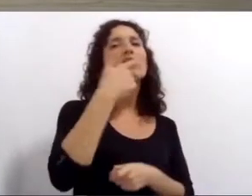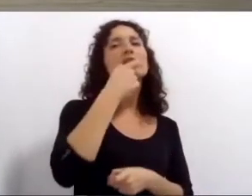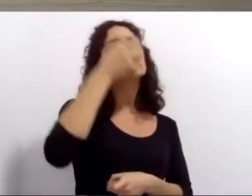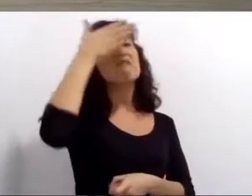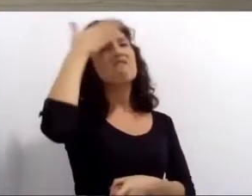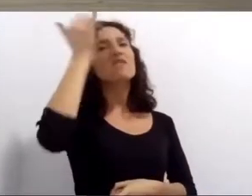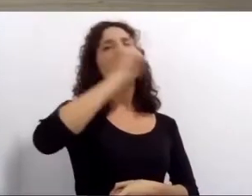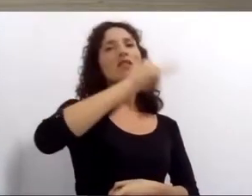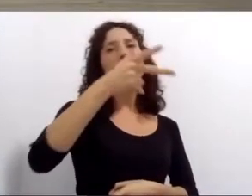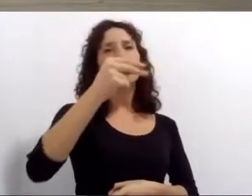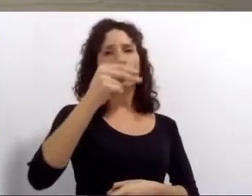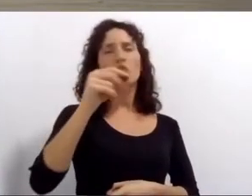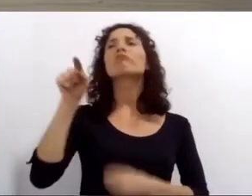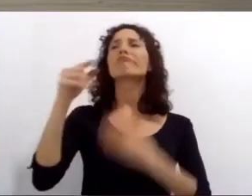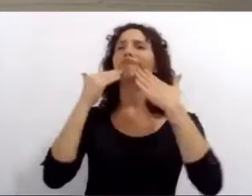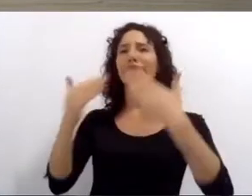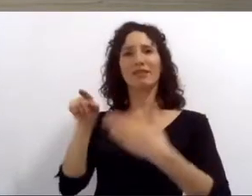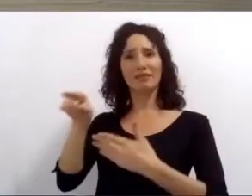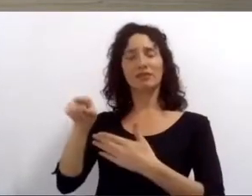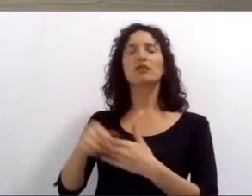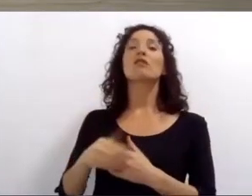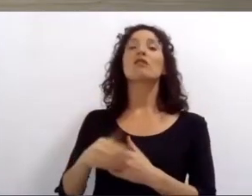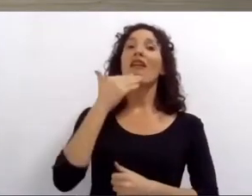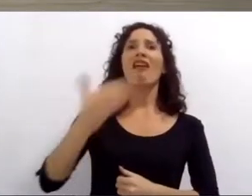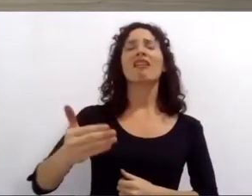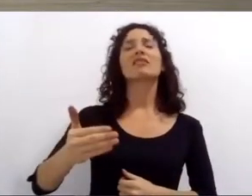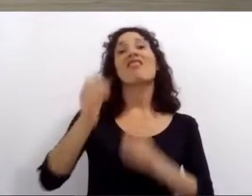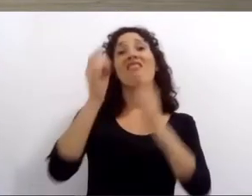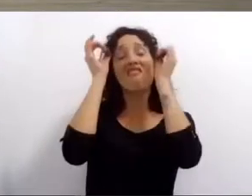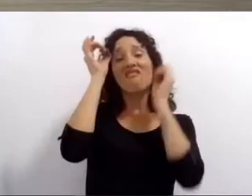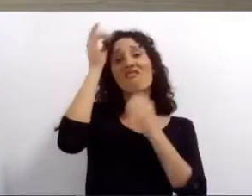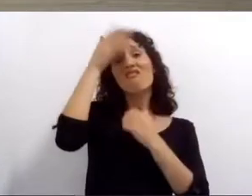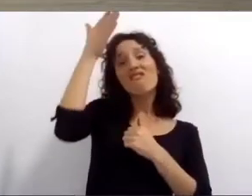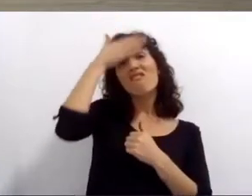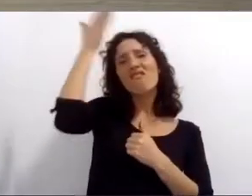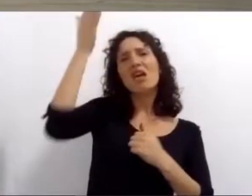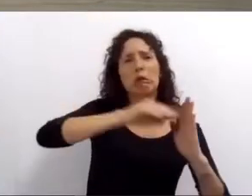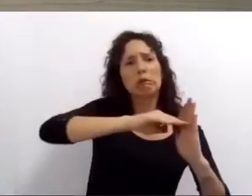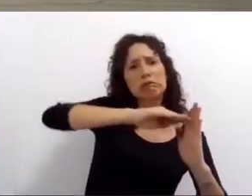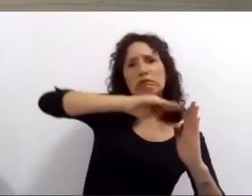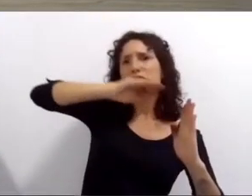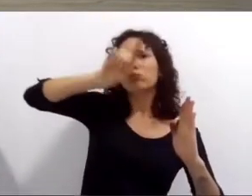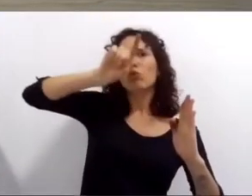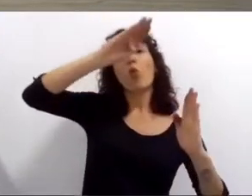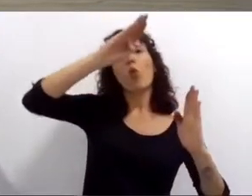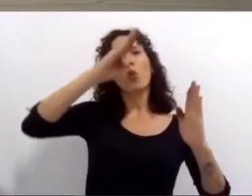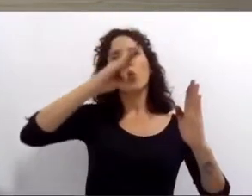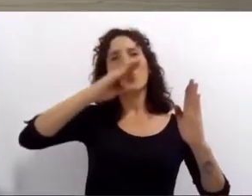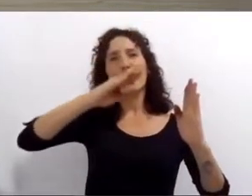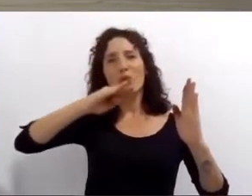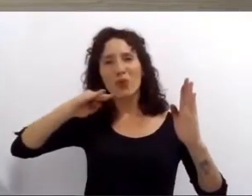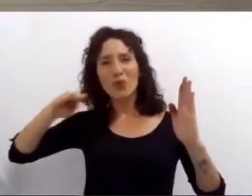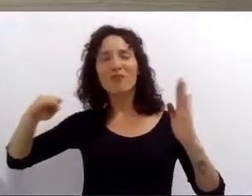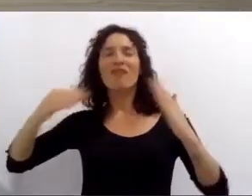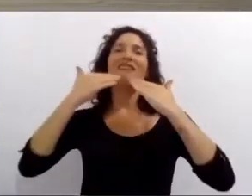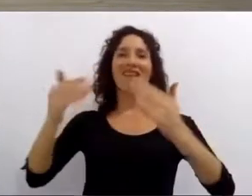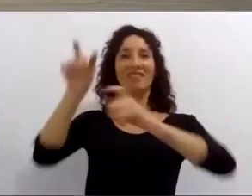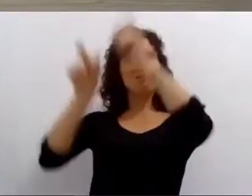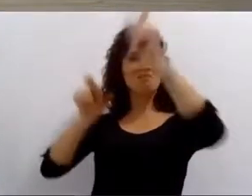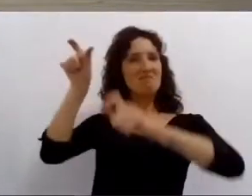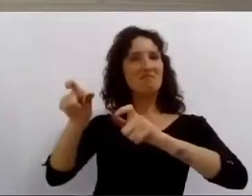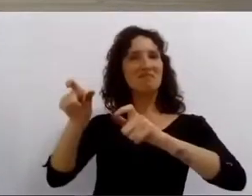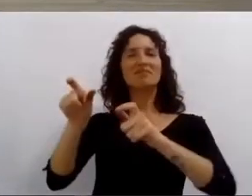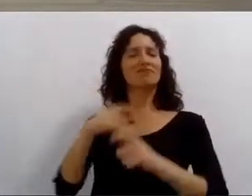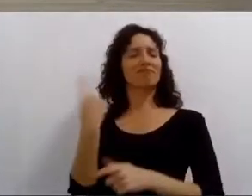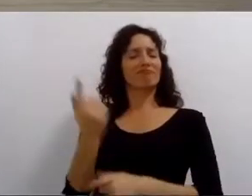casos, acá pudimos aplanar la curva y cuando subieron, lograr que bajaran. Fuimos ejemplo para mucho y eso debe